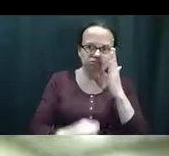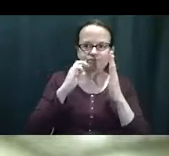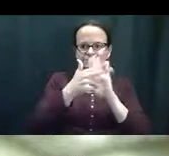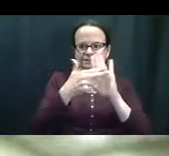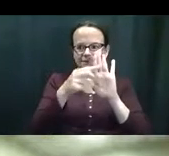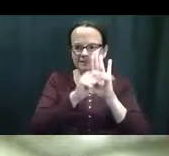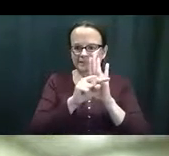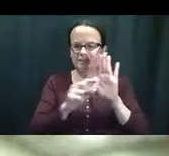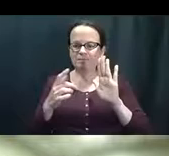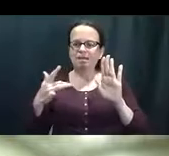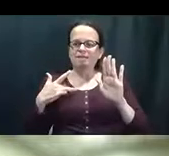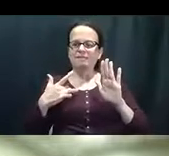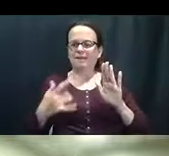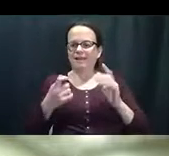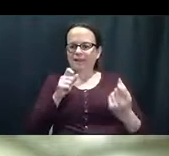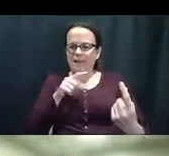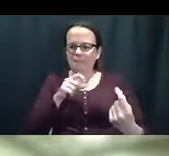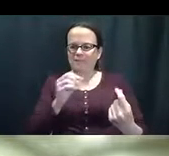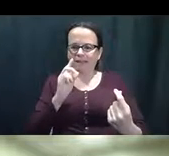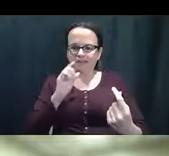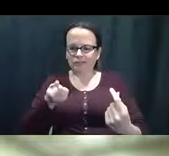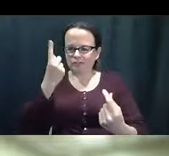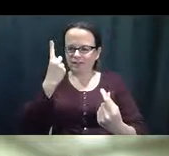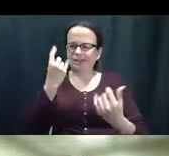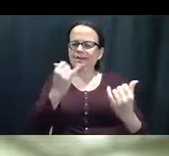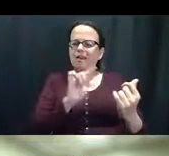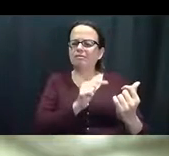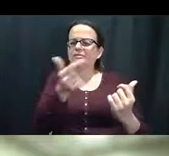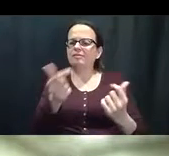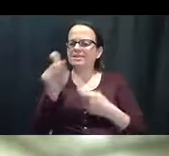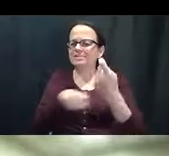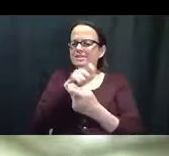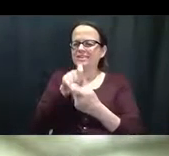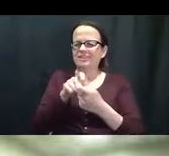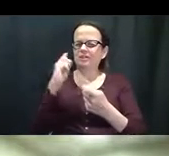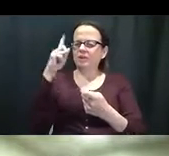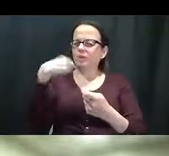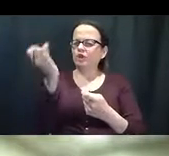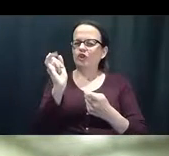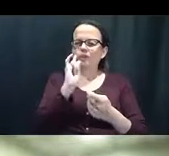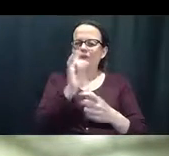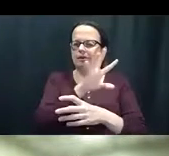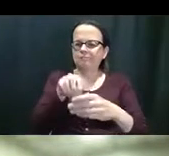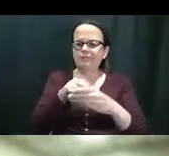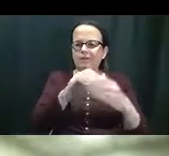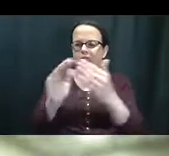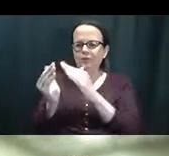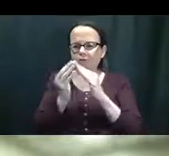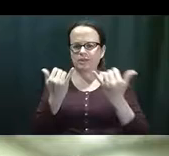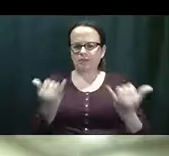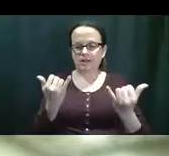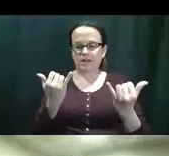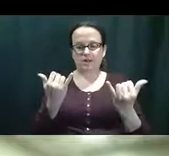eh, sobre eso. Entonces, eh, fortalecer la salud mental, eh, mediante la